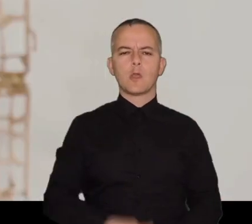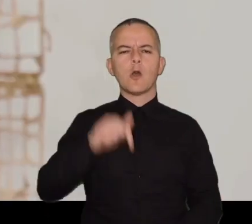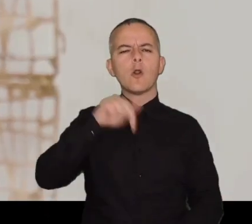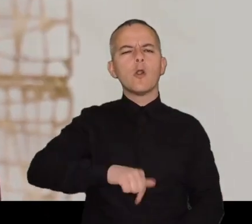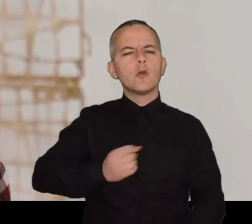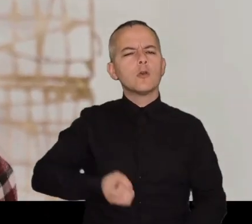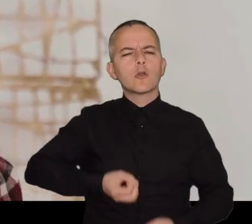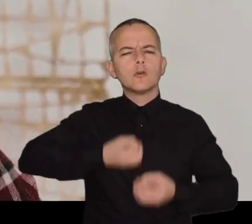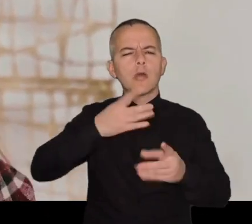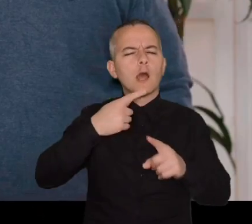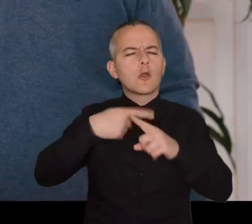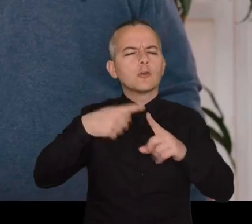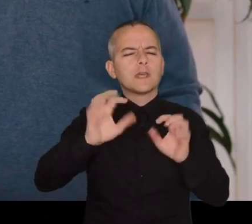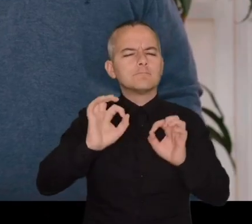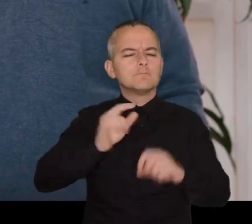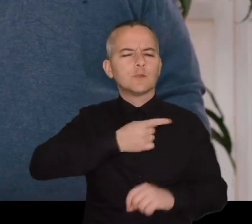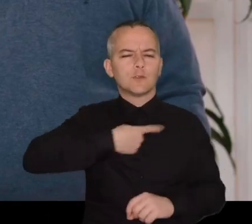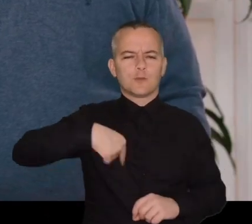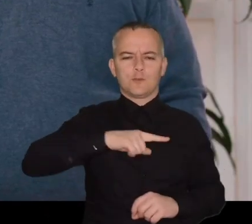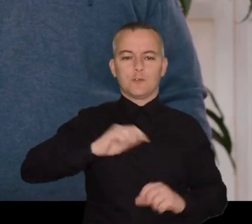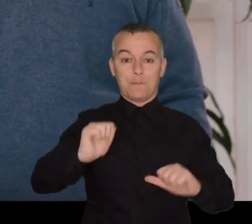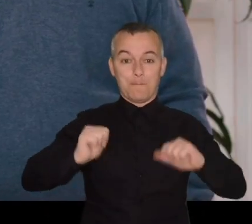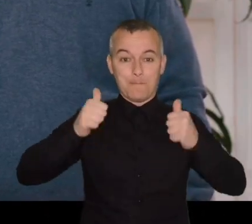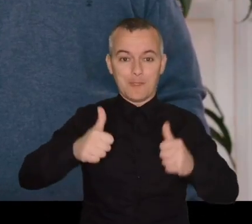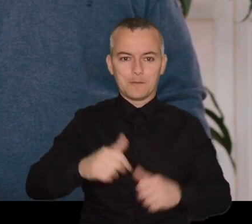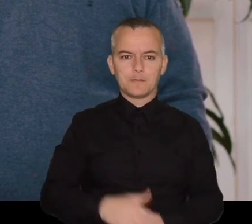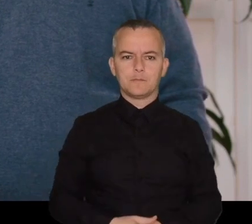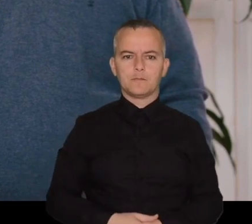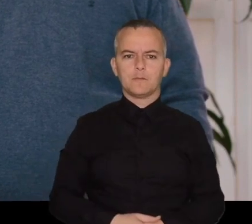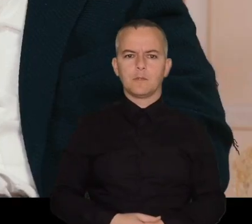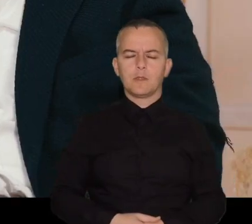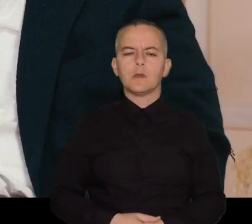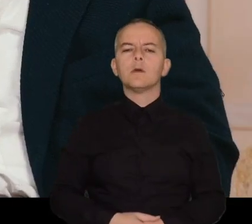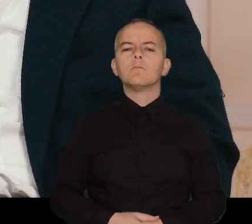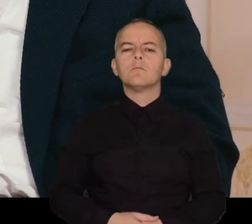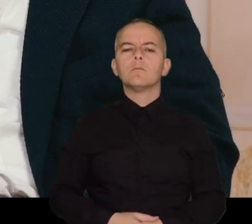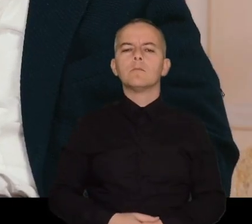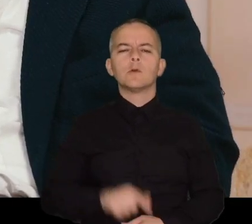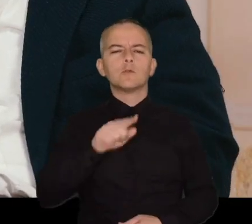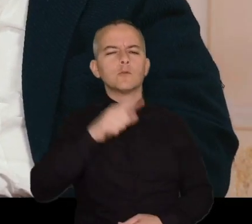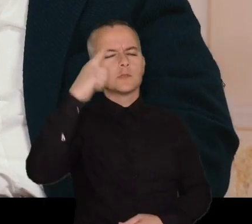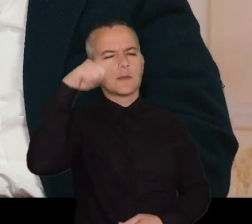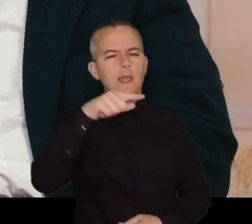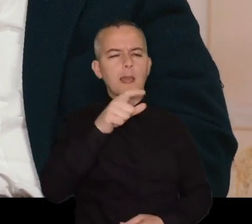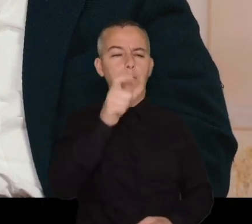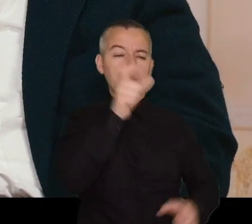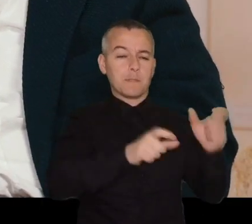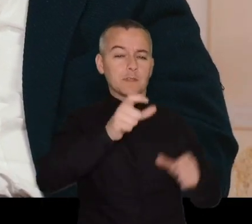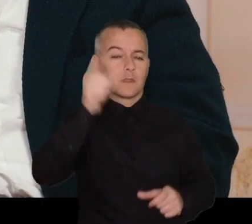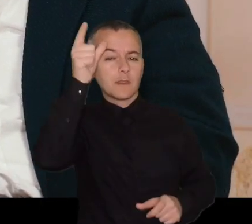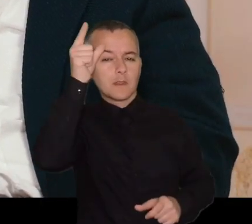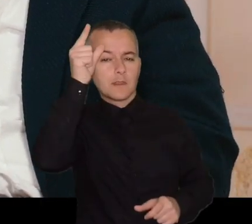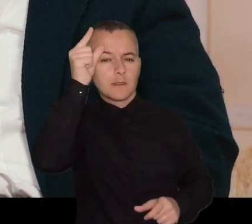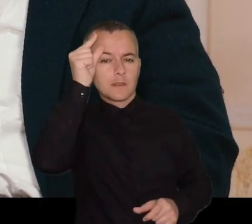Y hoy vamos a contarte cosas sobre nosotros. ¿Empezamos? Pablo, ¿tú sabías que las personas con